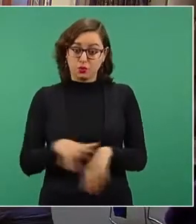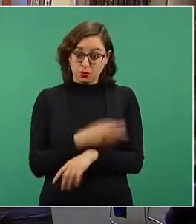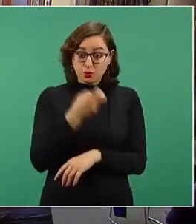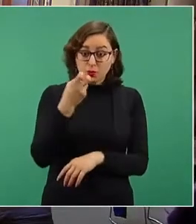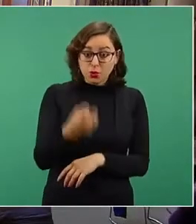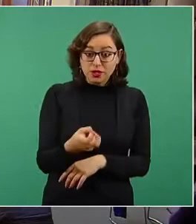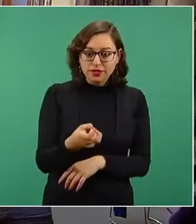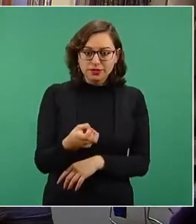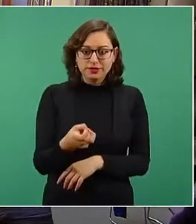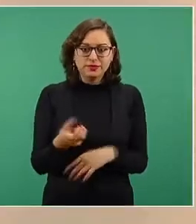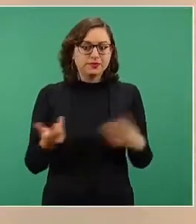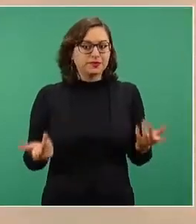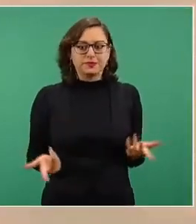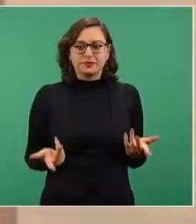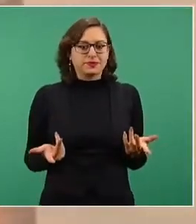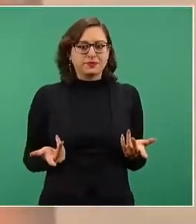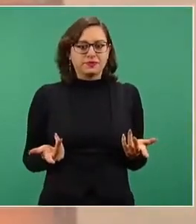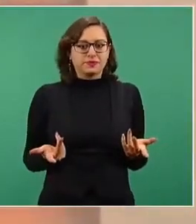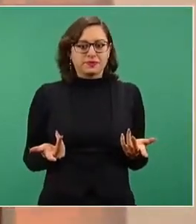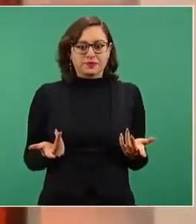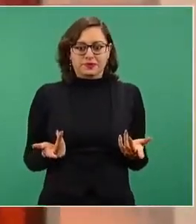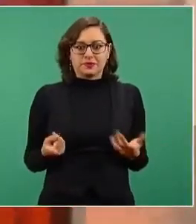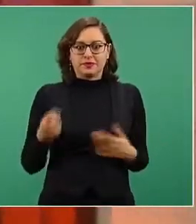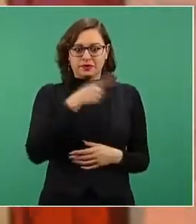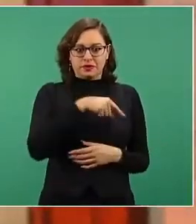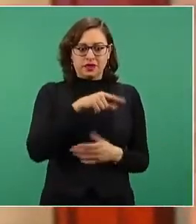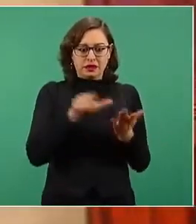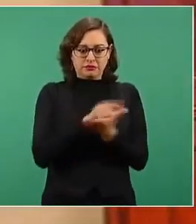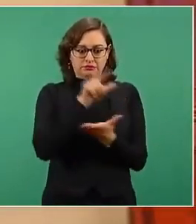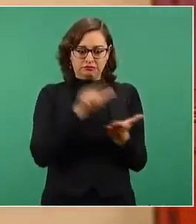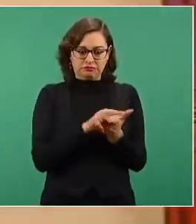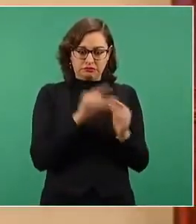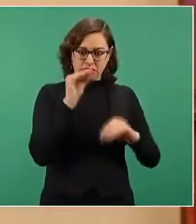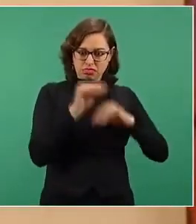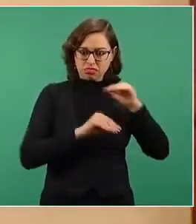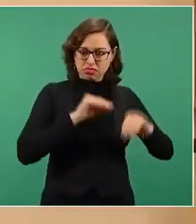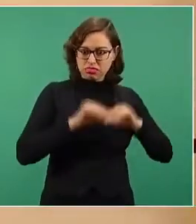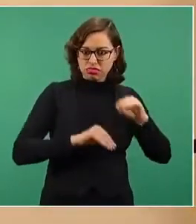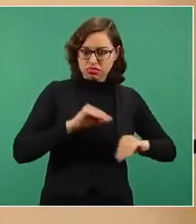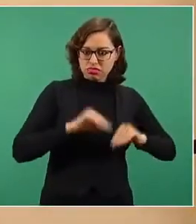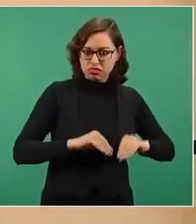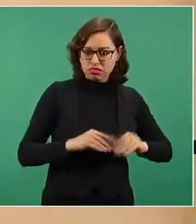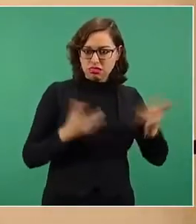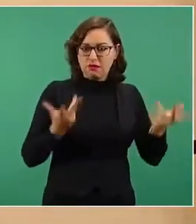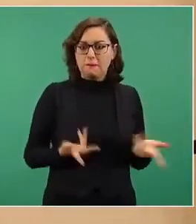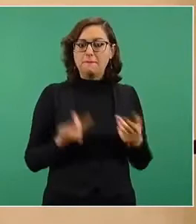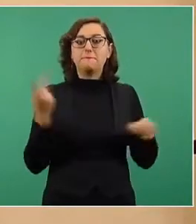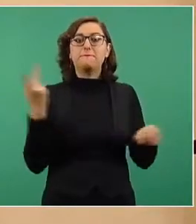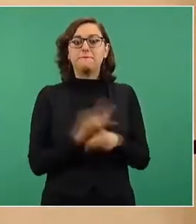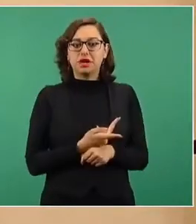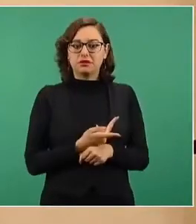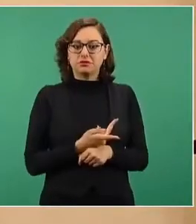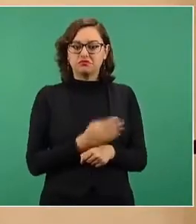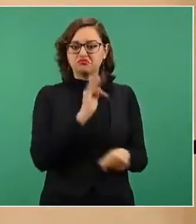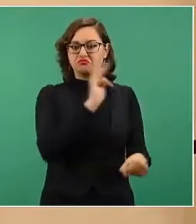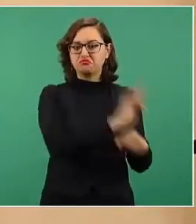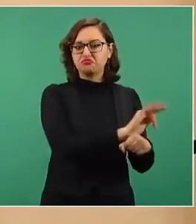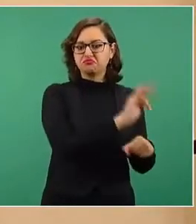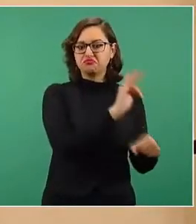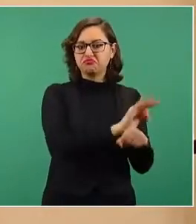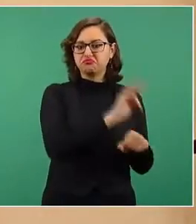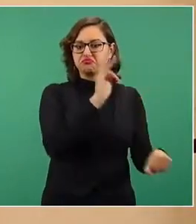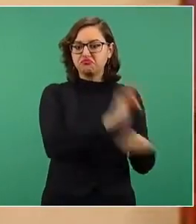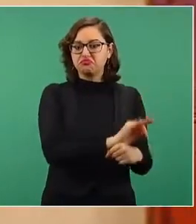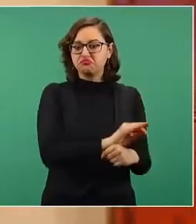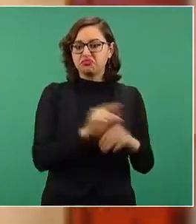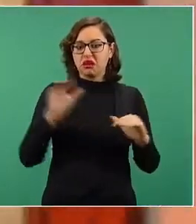pues son situaciones estructurales que están ya en las leyes que generan, que perpetúan, que reproducen la desigualdad